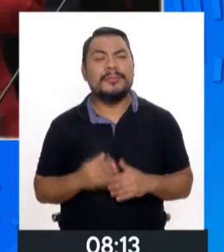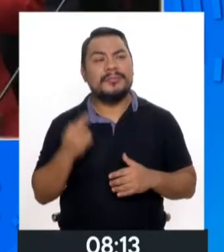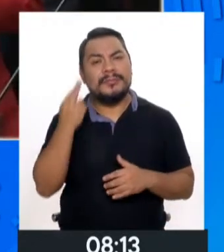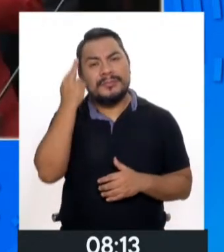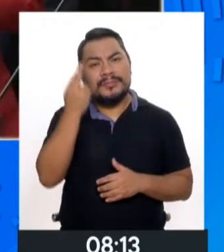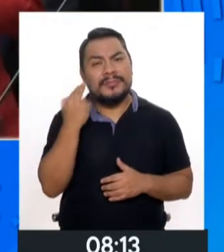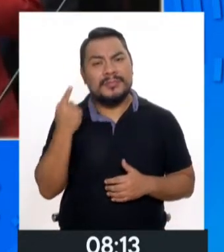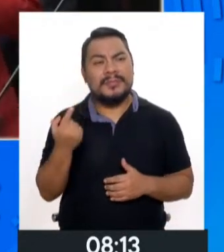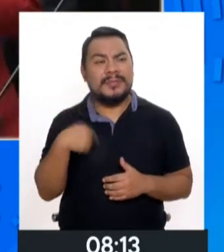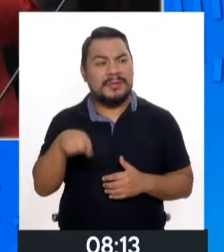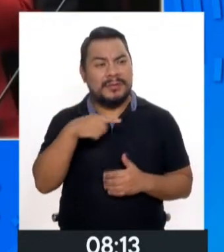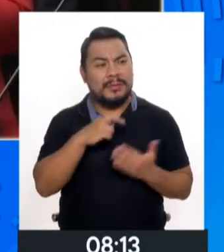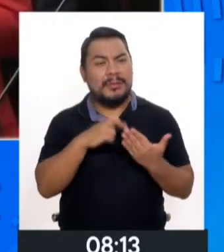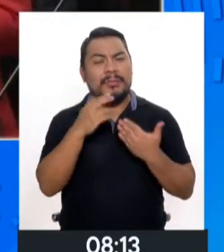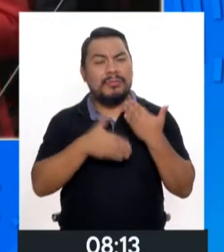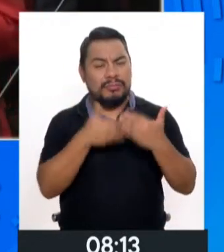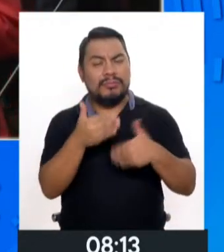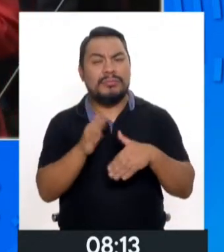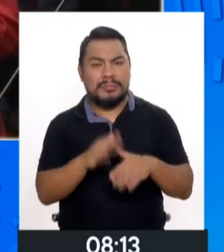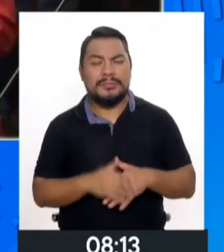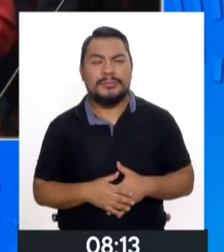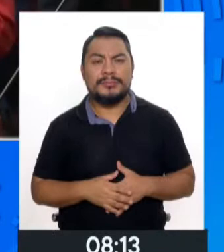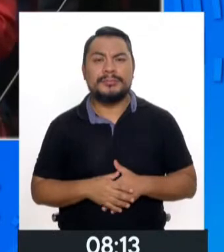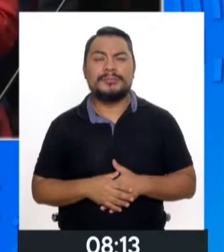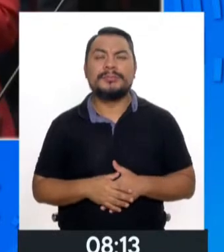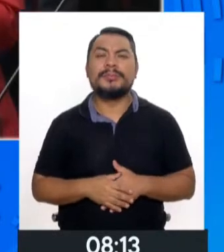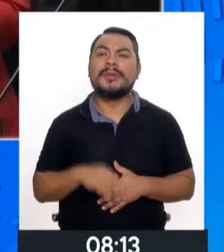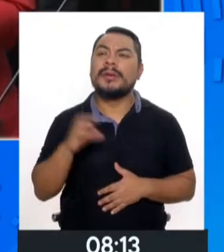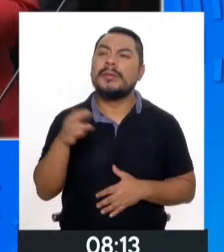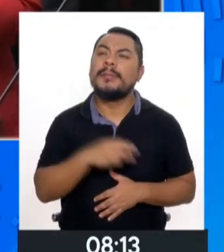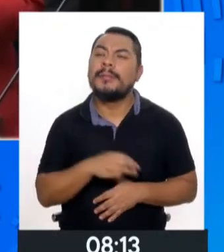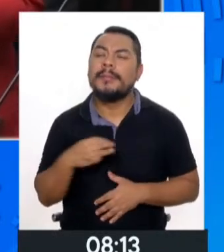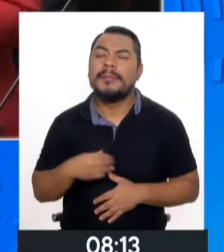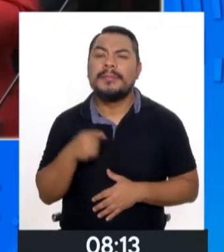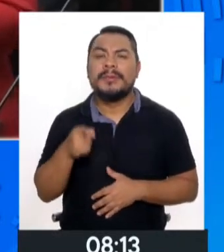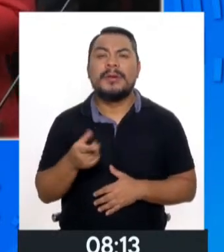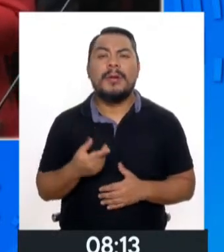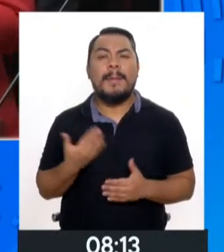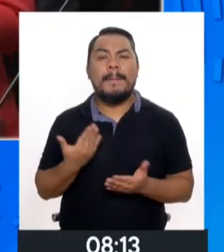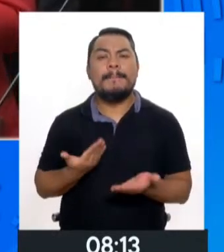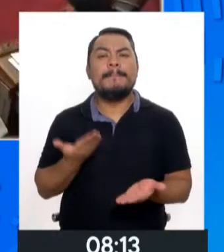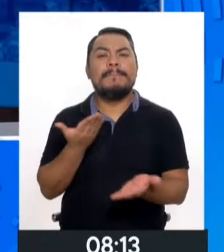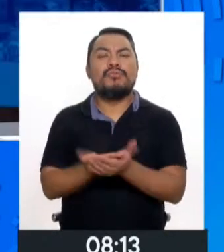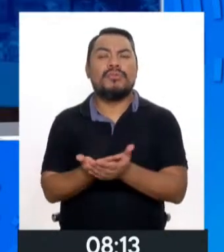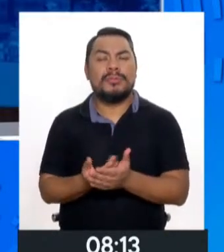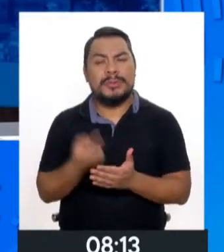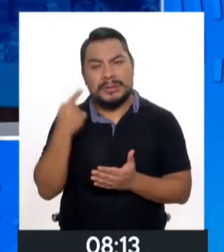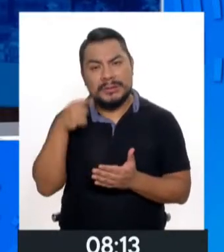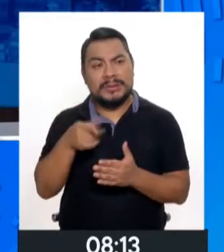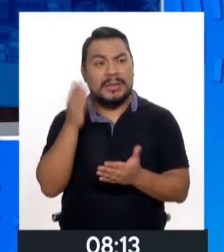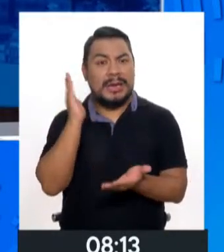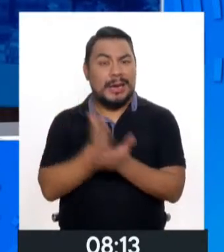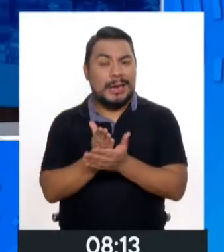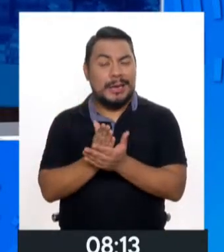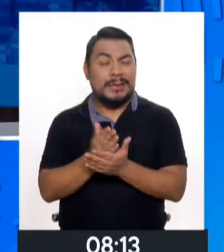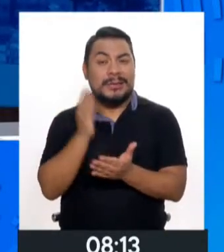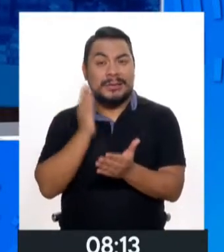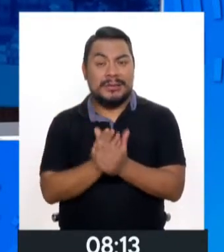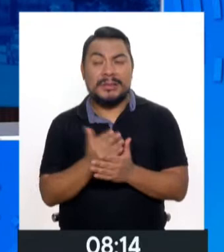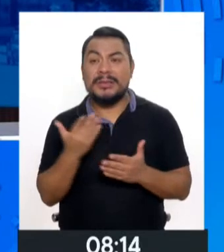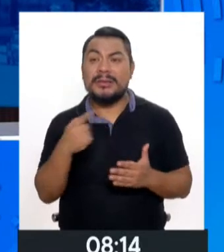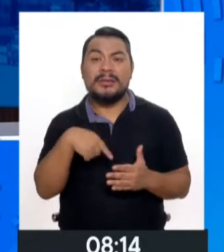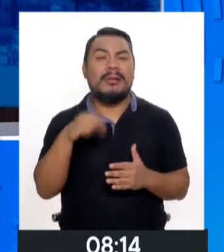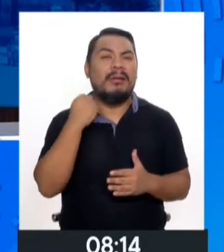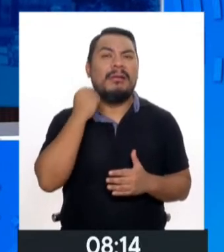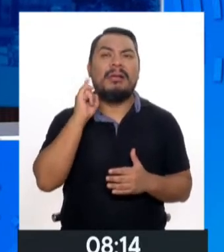estamos en ese proceso, Carla. Ministra, ¿y dentro de esta propuesta se contempla la sanción penal para quien